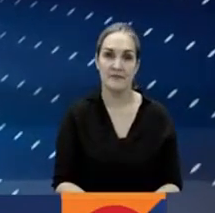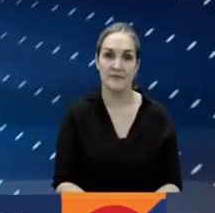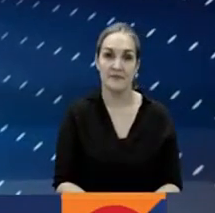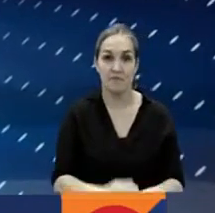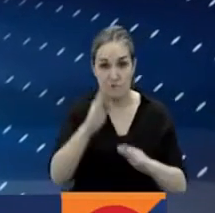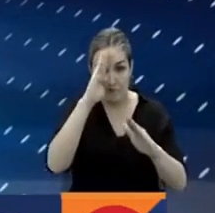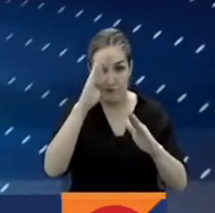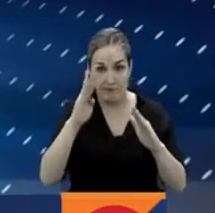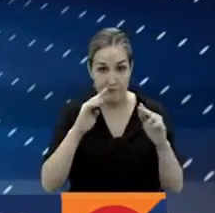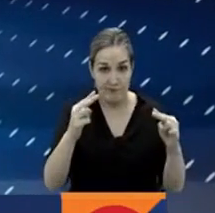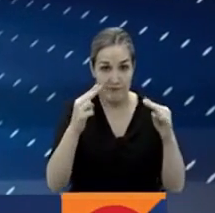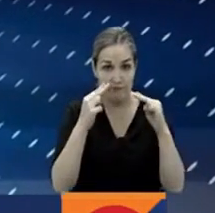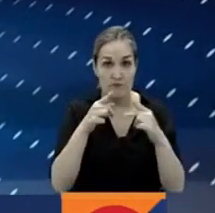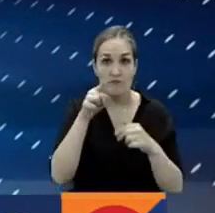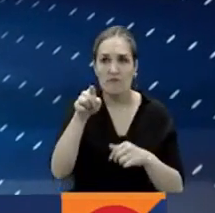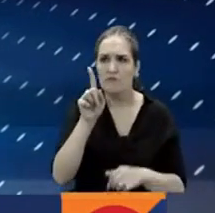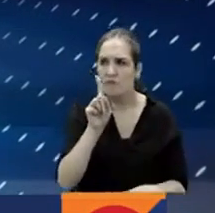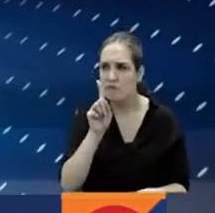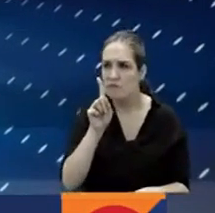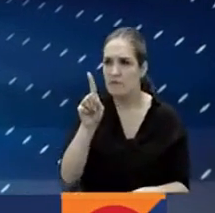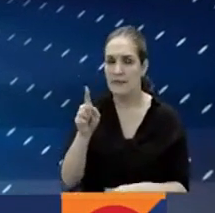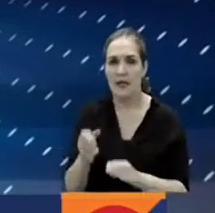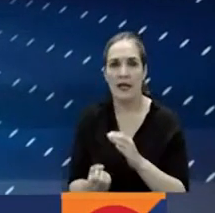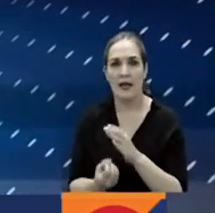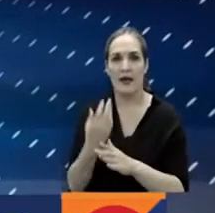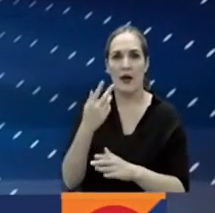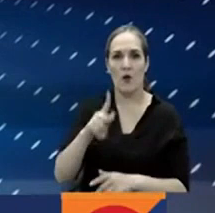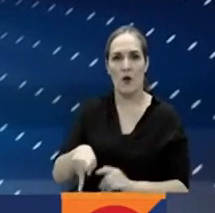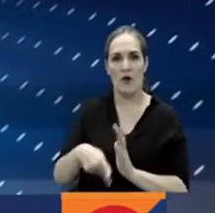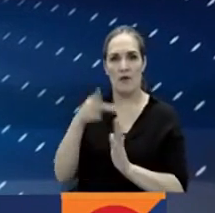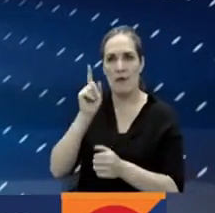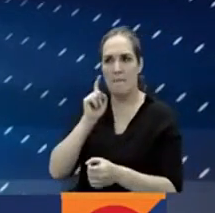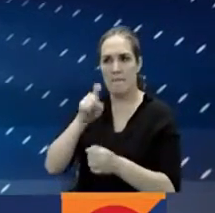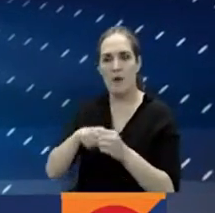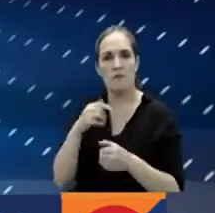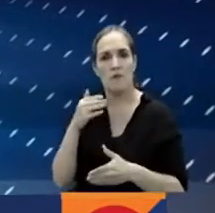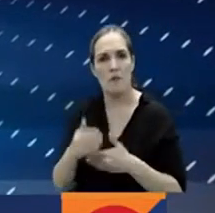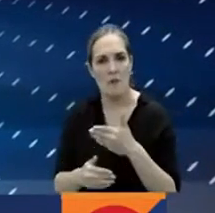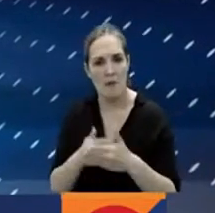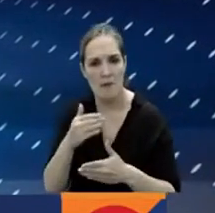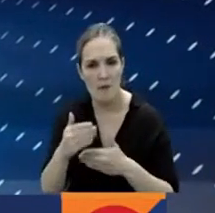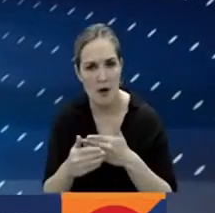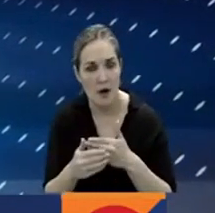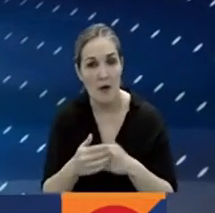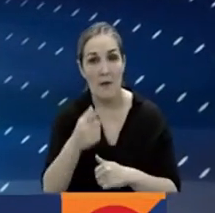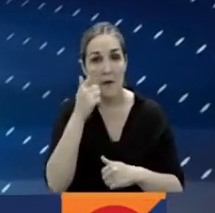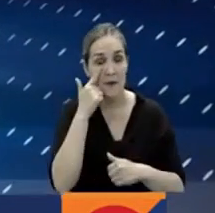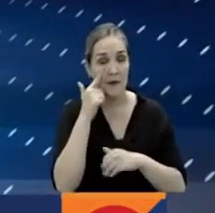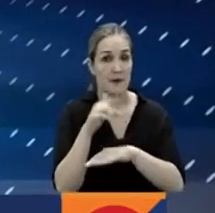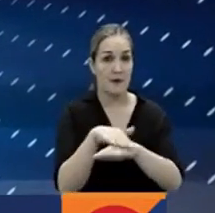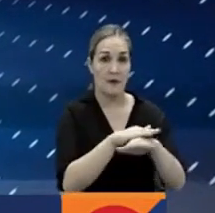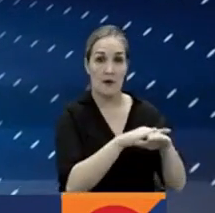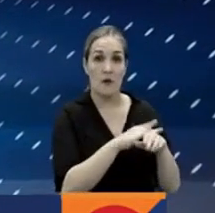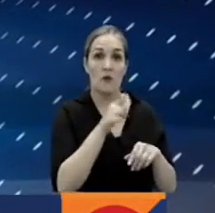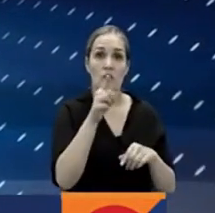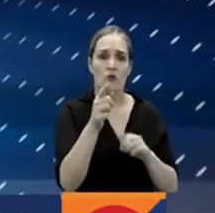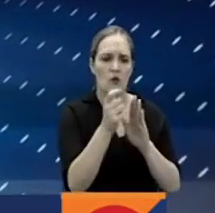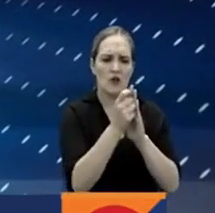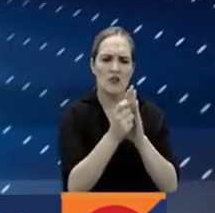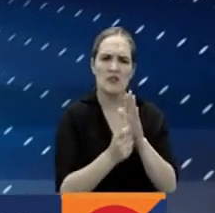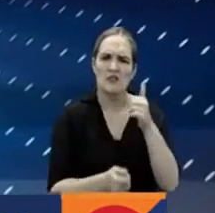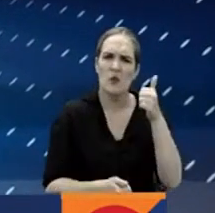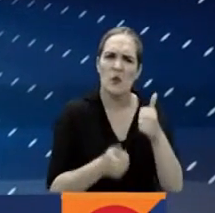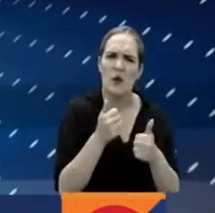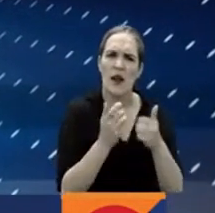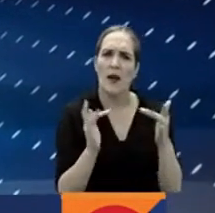atentos deben dar clic en crear hoja de vida y seguir el paso a paso y mucho ojo revisen los requisitos para